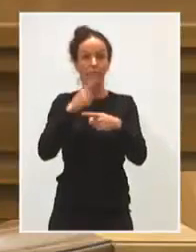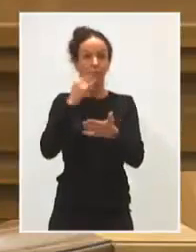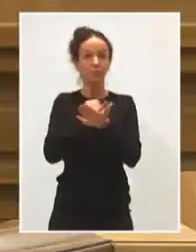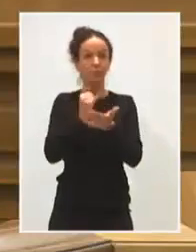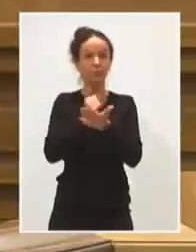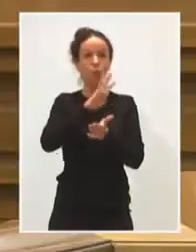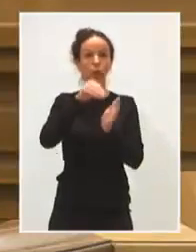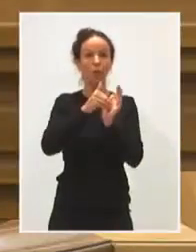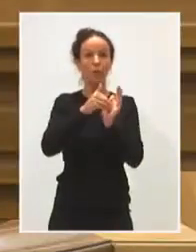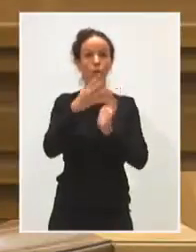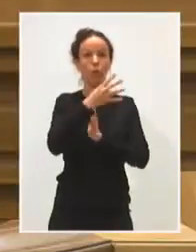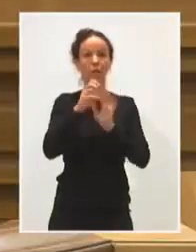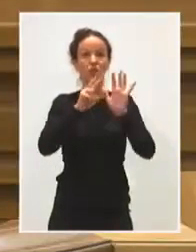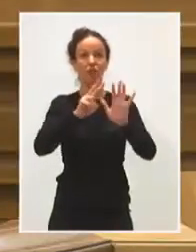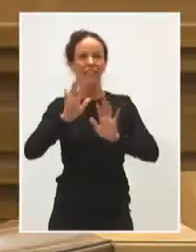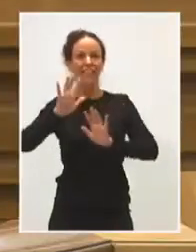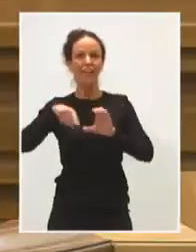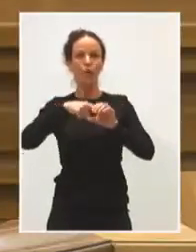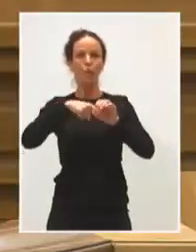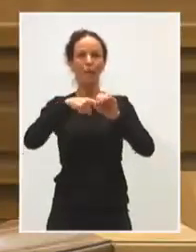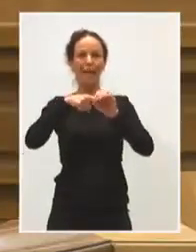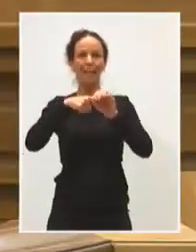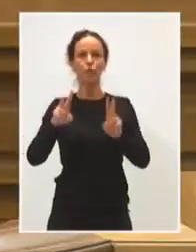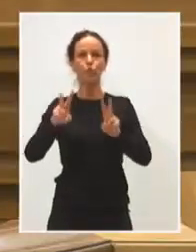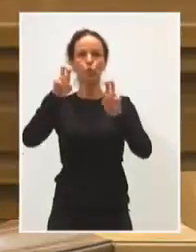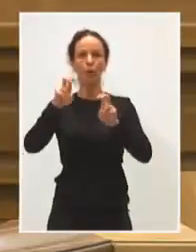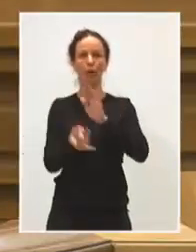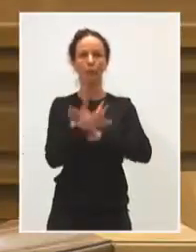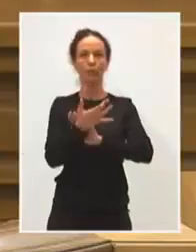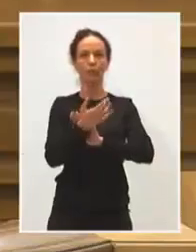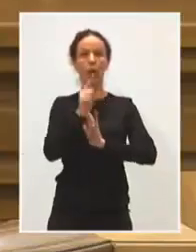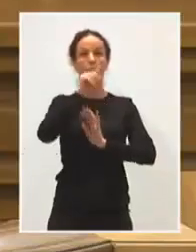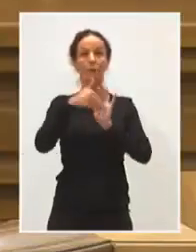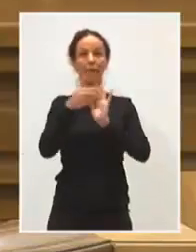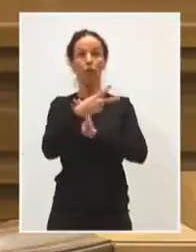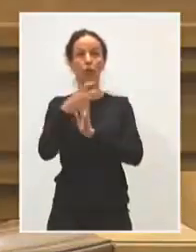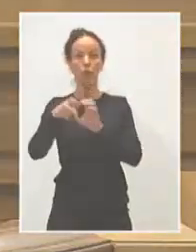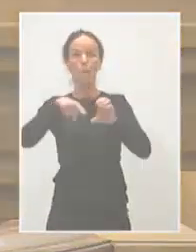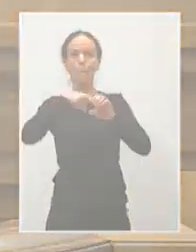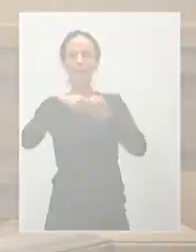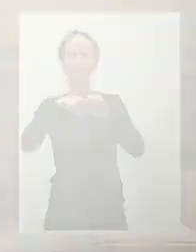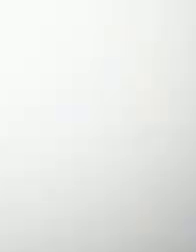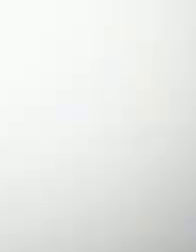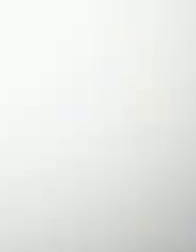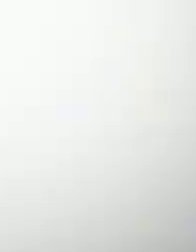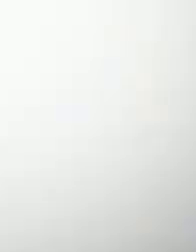.475 plazas. 1.200 los van a ser para plazas de secundaria.